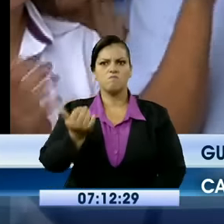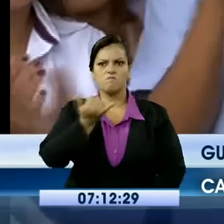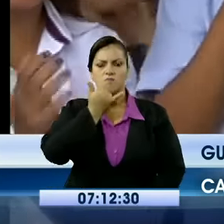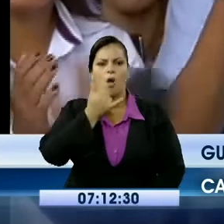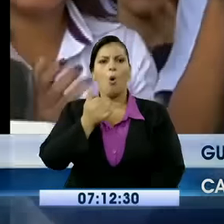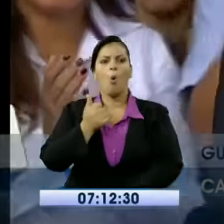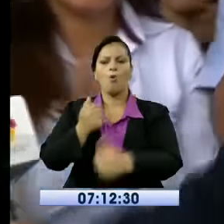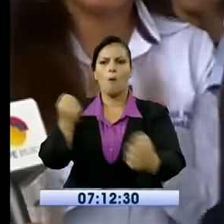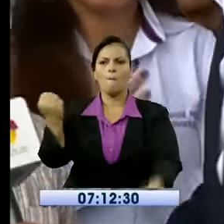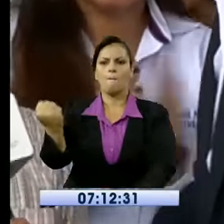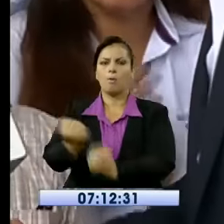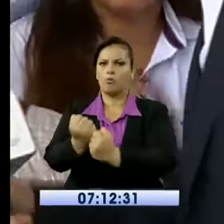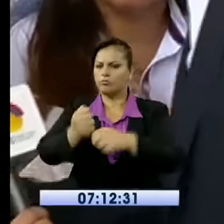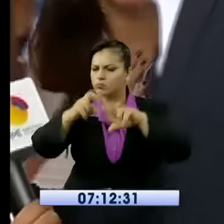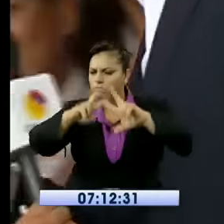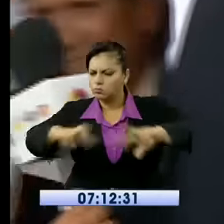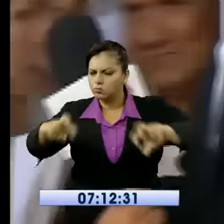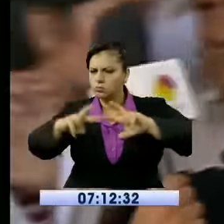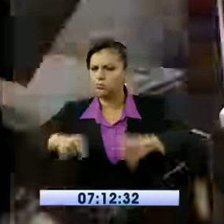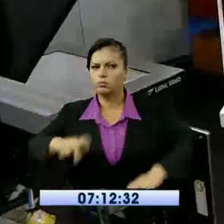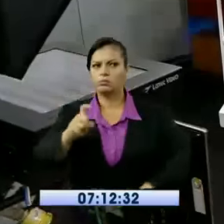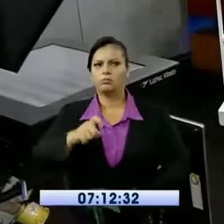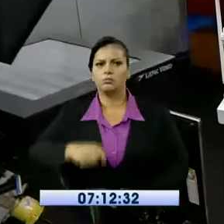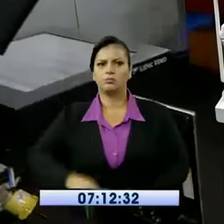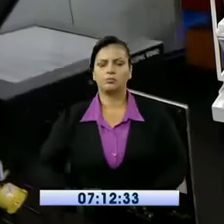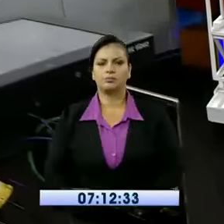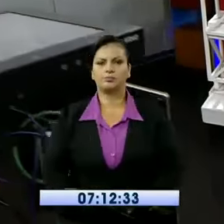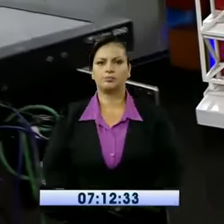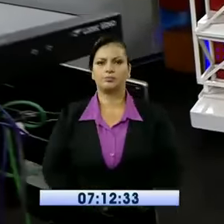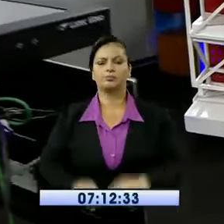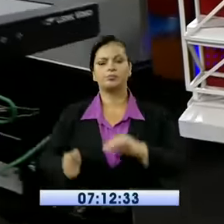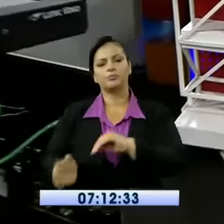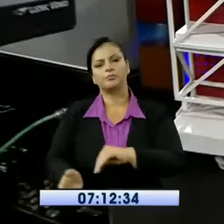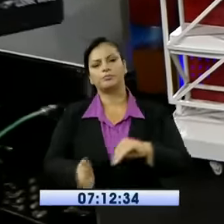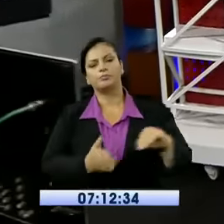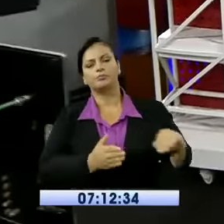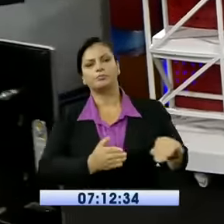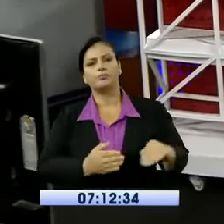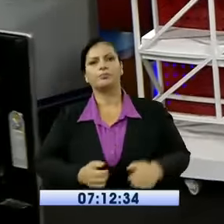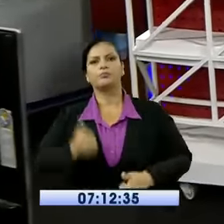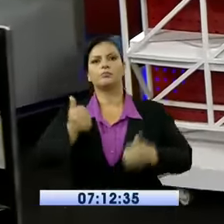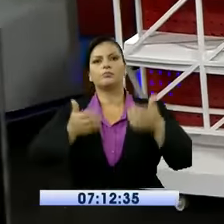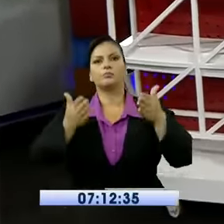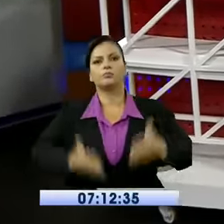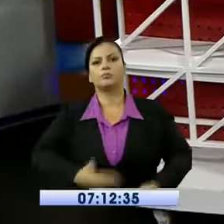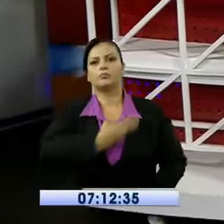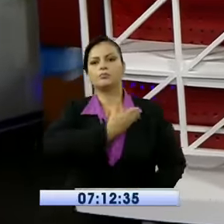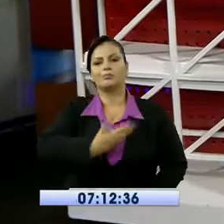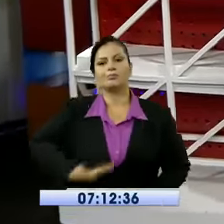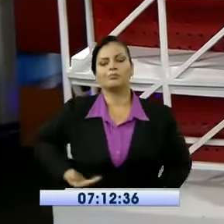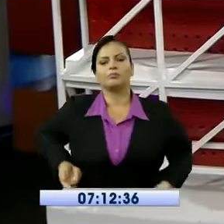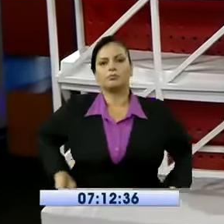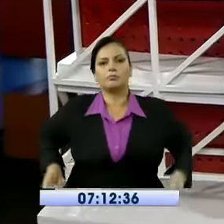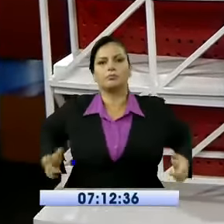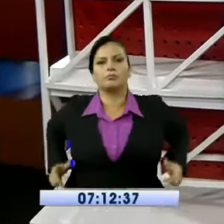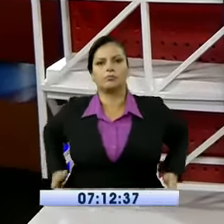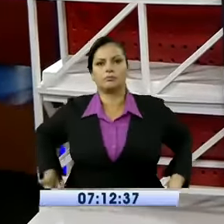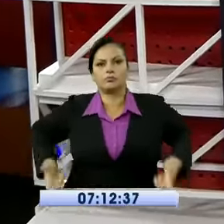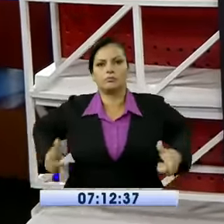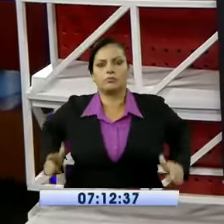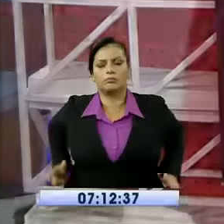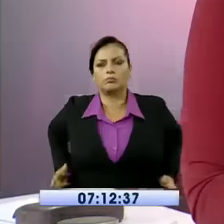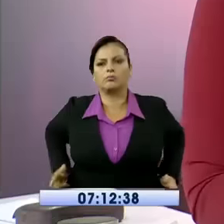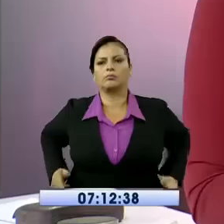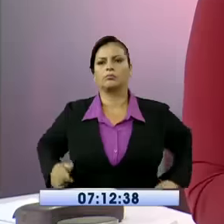Enrique Muñoz. El candidato presidencial por Alianza País, Lenín Moreno, se pronunció sobre los